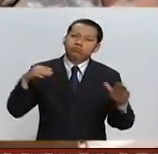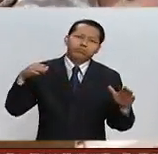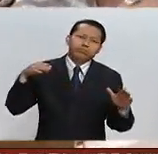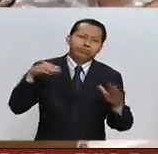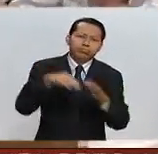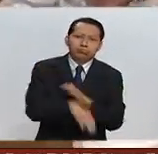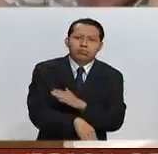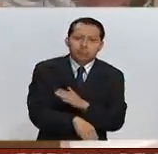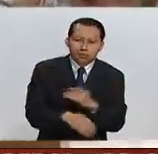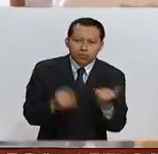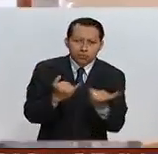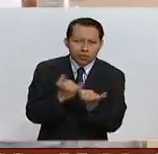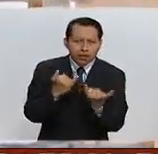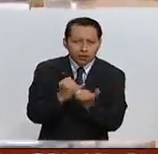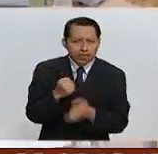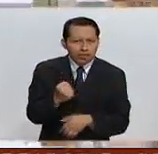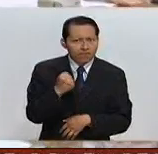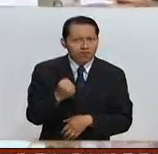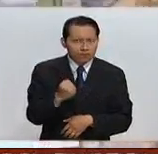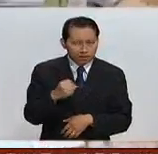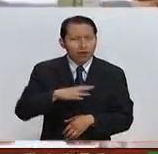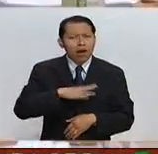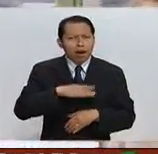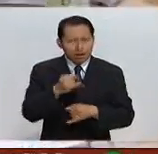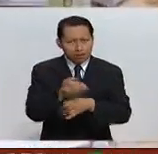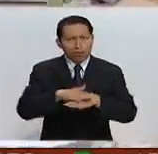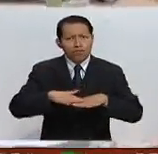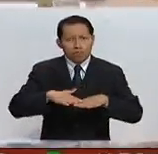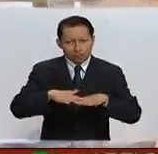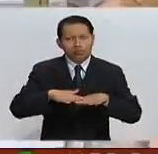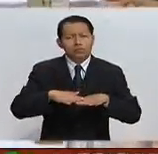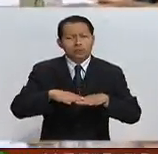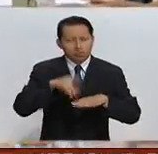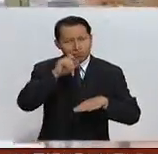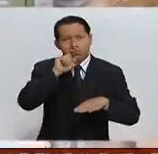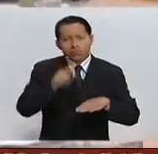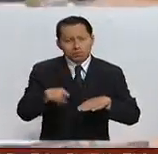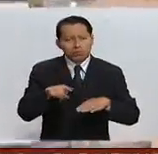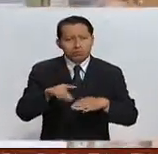cayó de manera estrepitosa. Aquí tenemos la información en frente de nosotros.